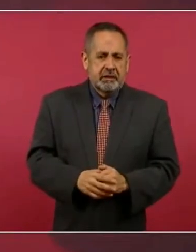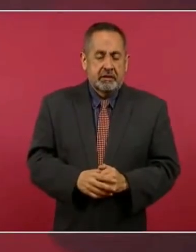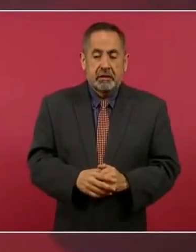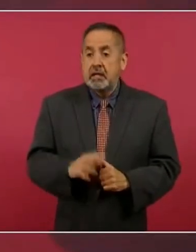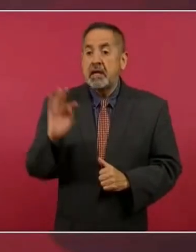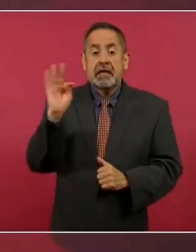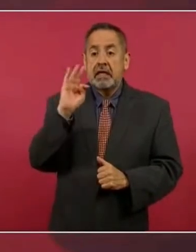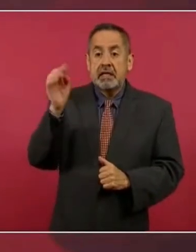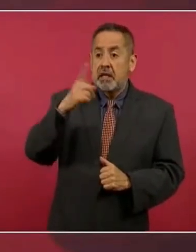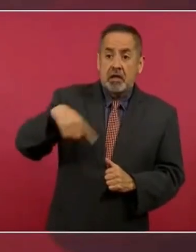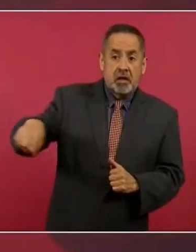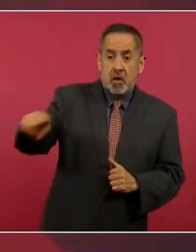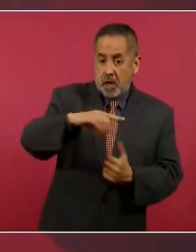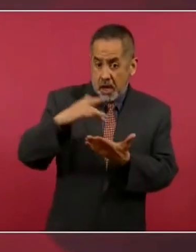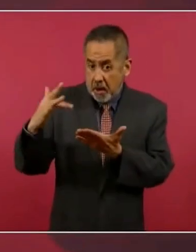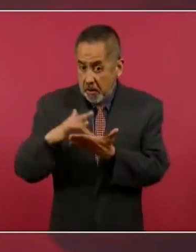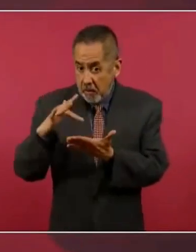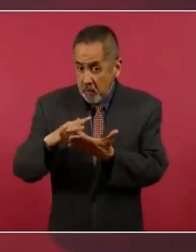tuviésemos el apoyo del pueblo,